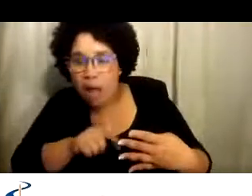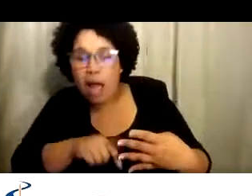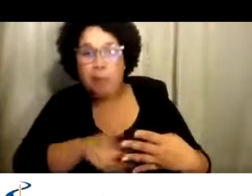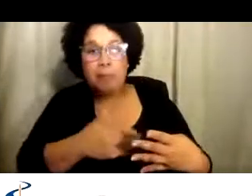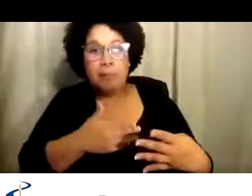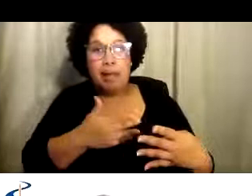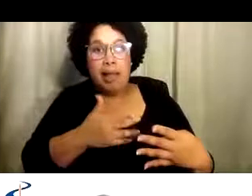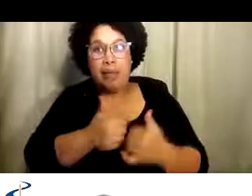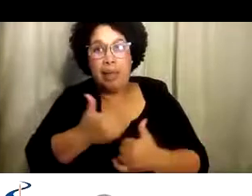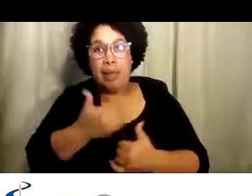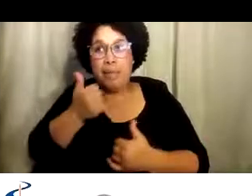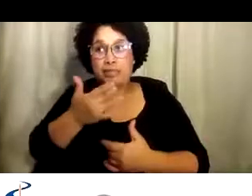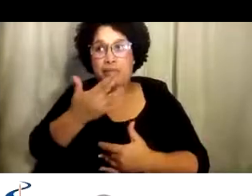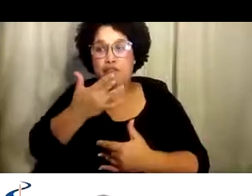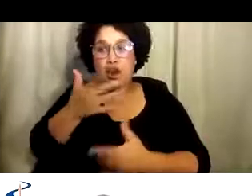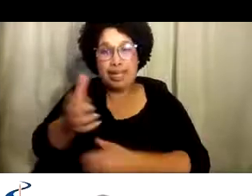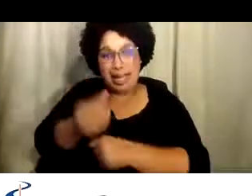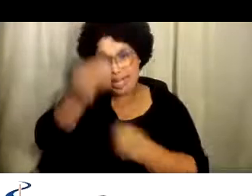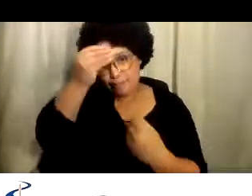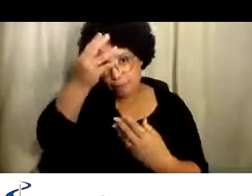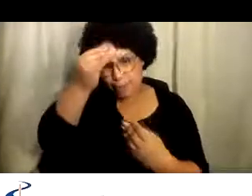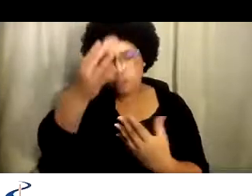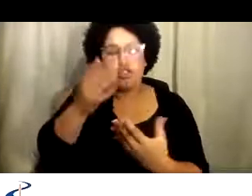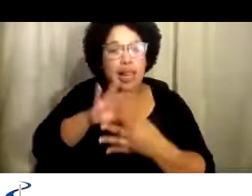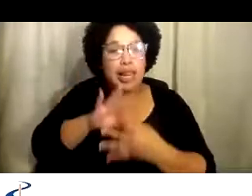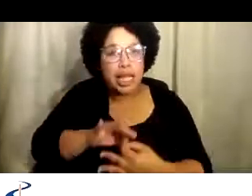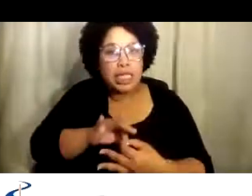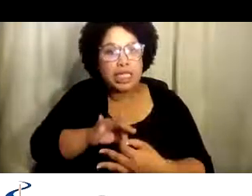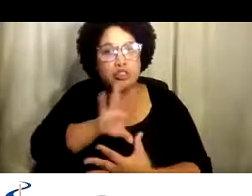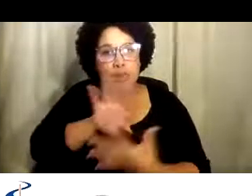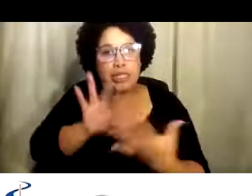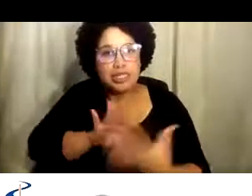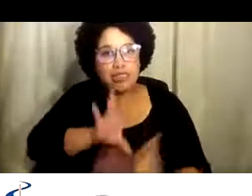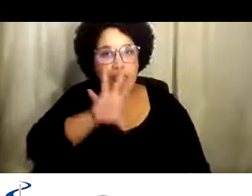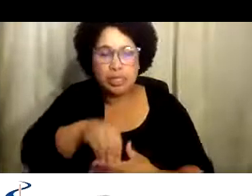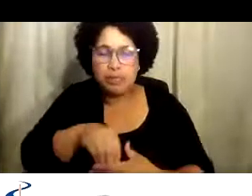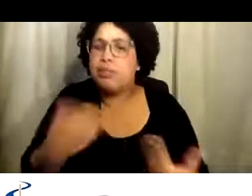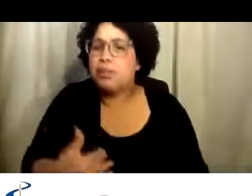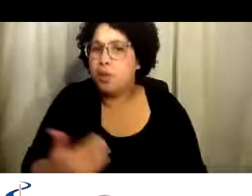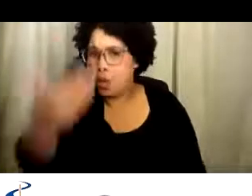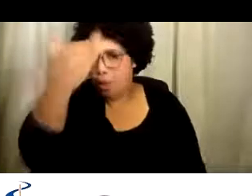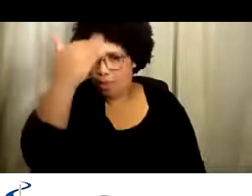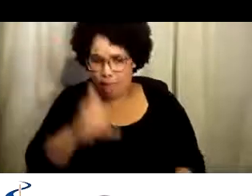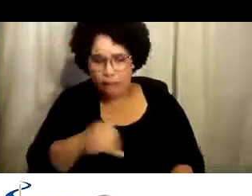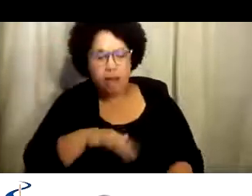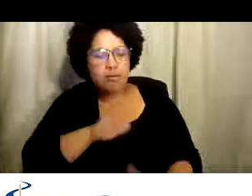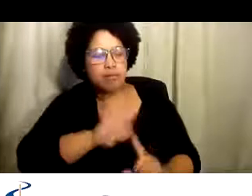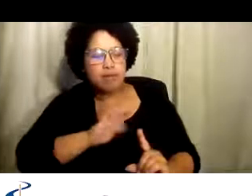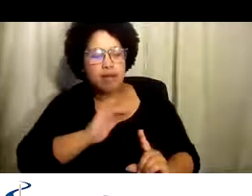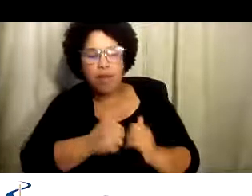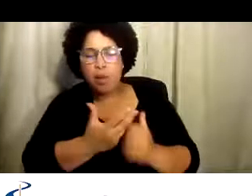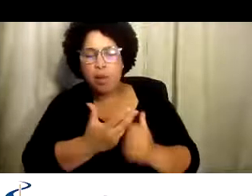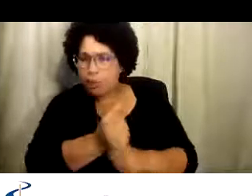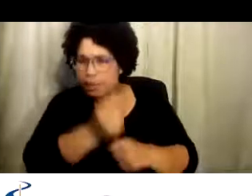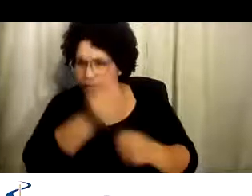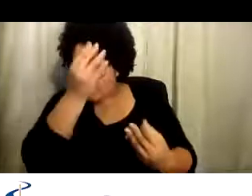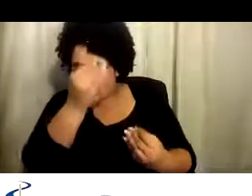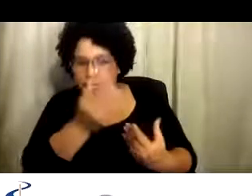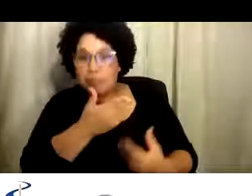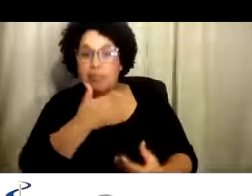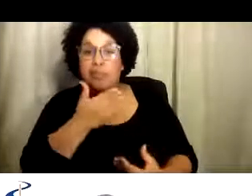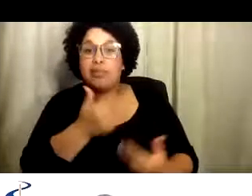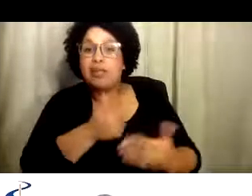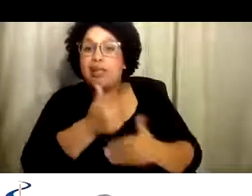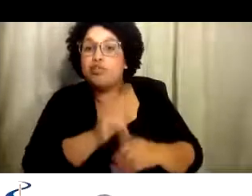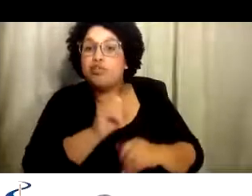deberíamos evitar y cómo la persona quiera recibir la información para hablar al respecto de la reivindicación. Ya que sepamos cómo la